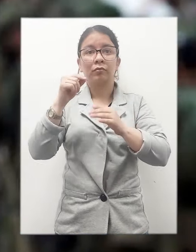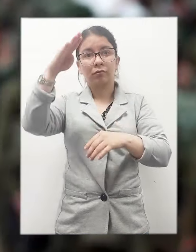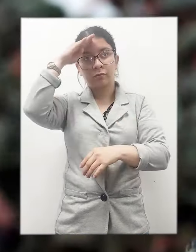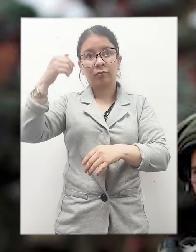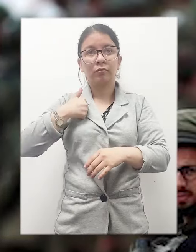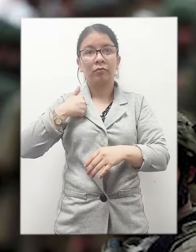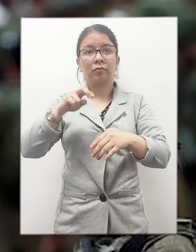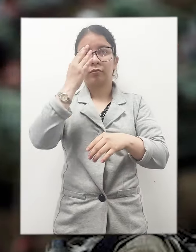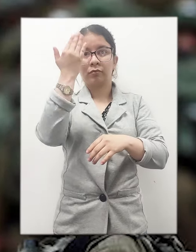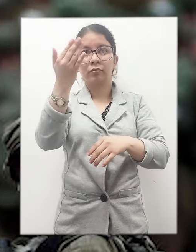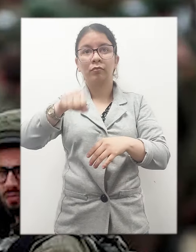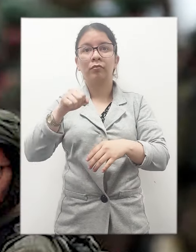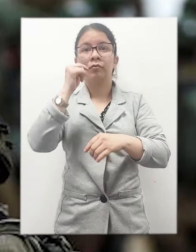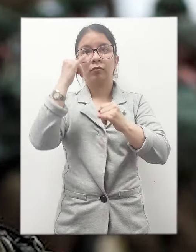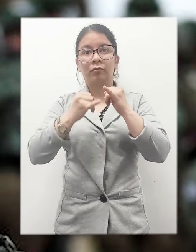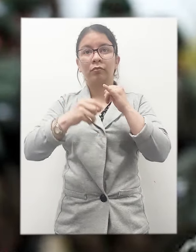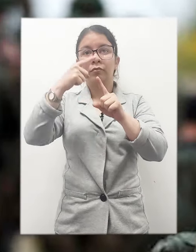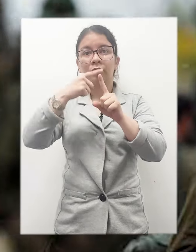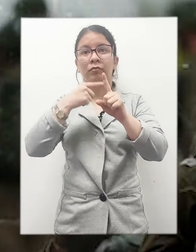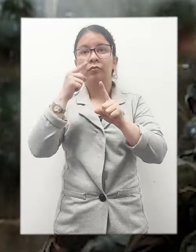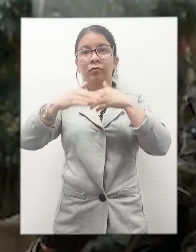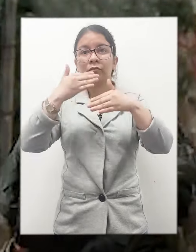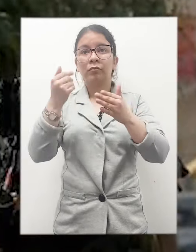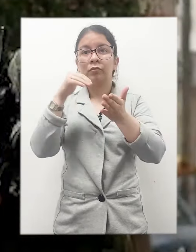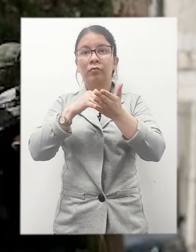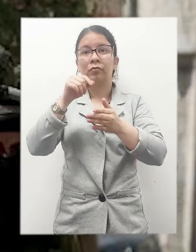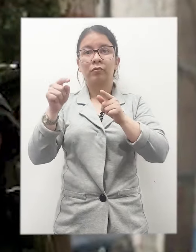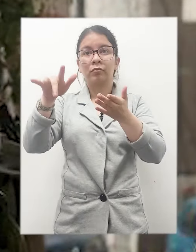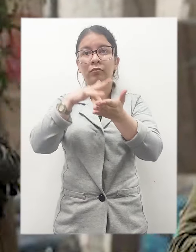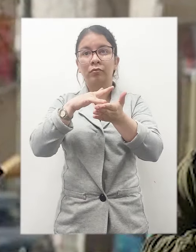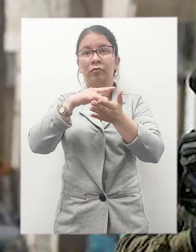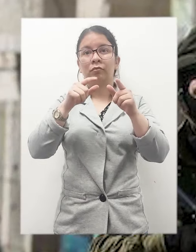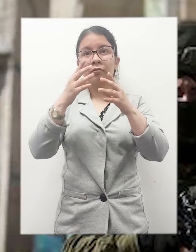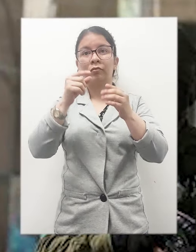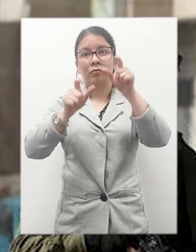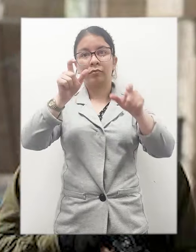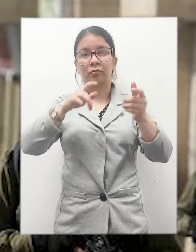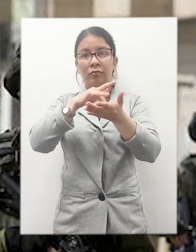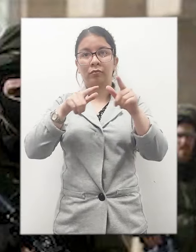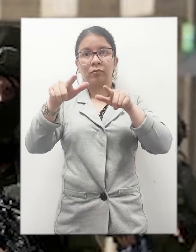incursiones militares y enfrentamientos armados de los últimos meses han elevado la tensión en la zona.